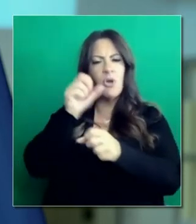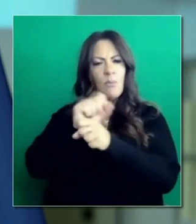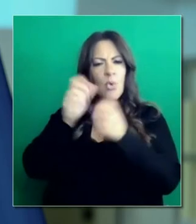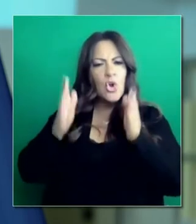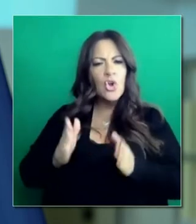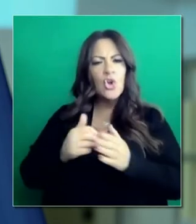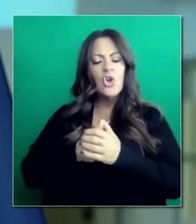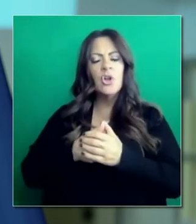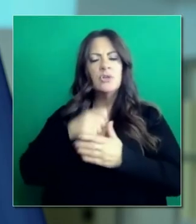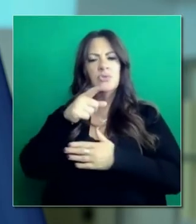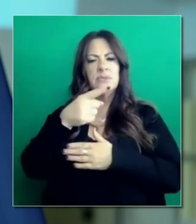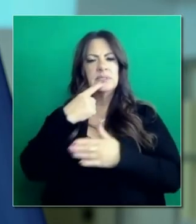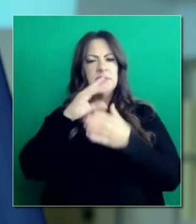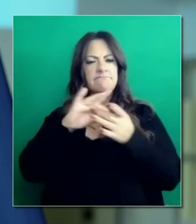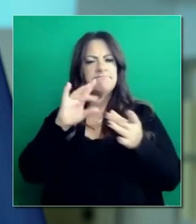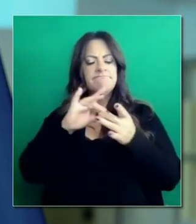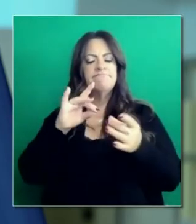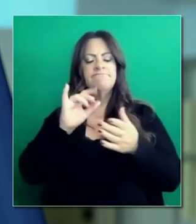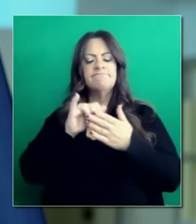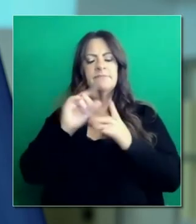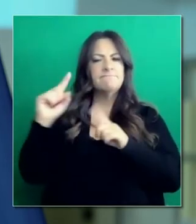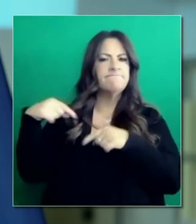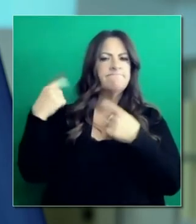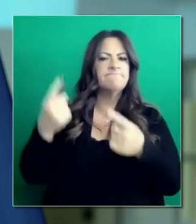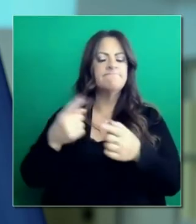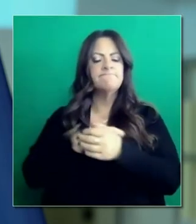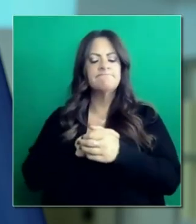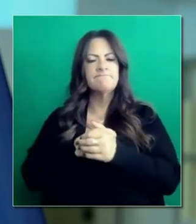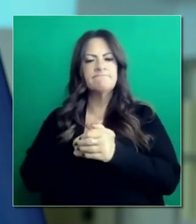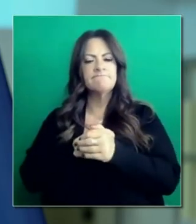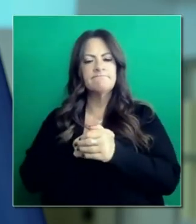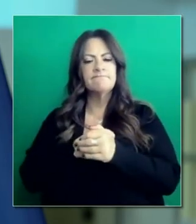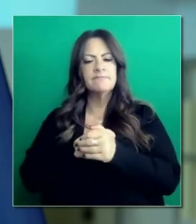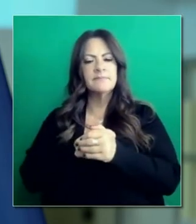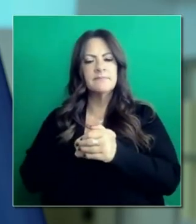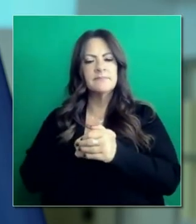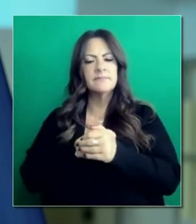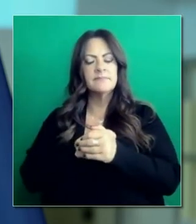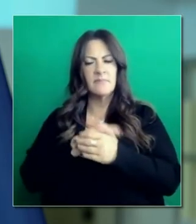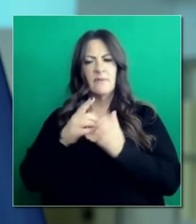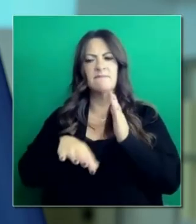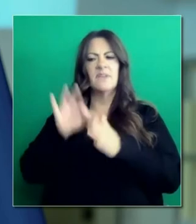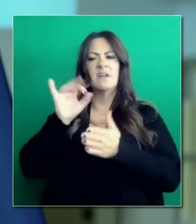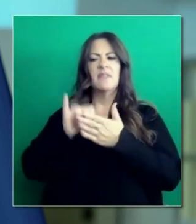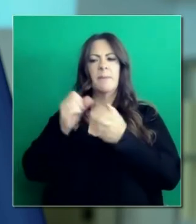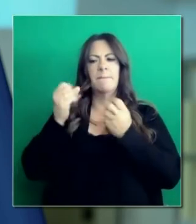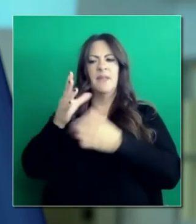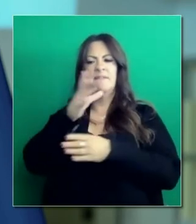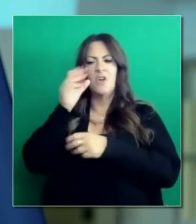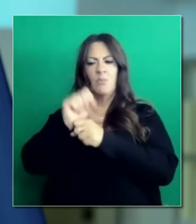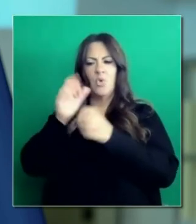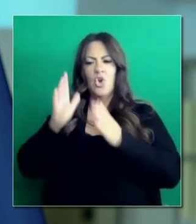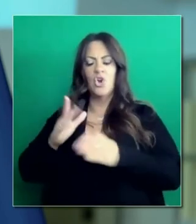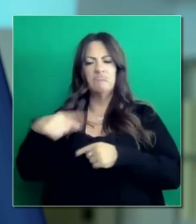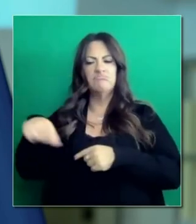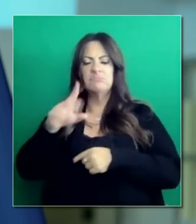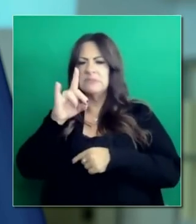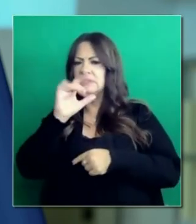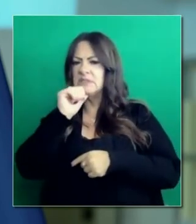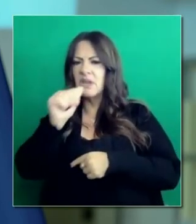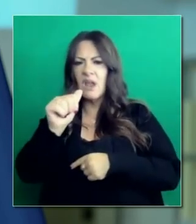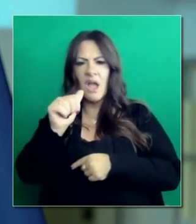de que este mes van a hacer un anuncio para la cosecha, pero muchos de estos trabajadores